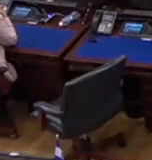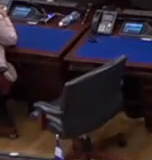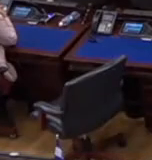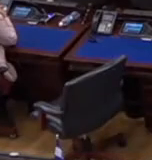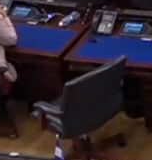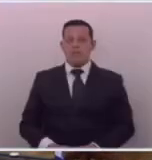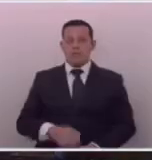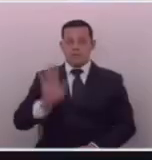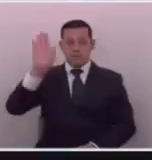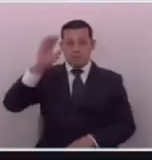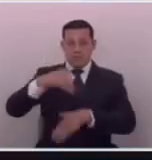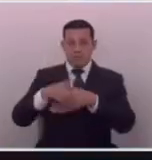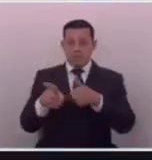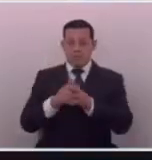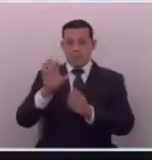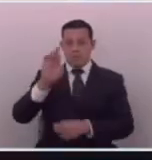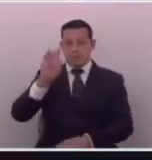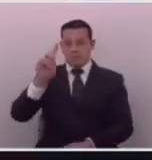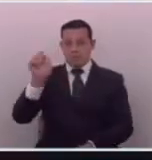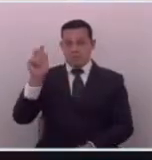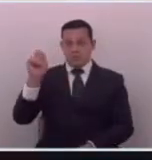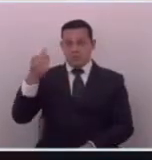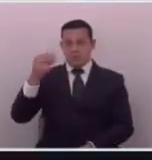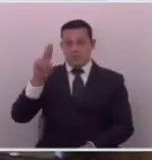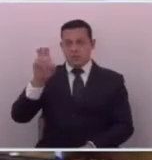Tiene la palabra el diputado Cristian Guevara.